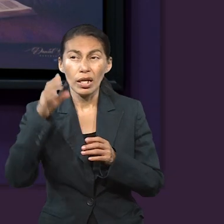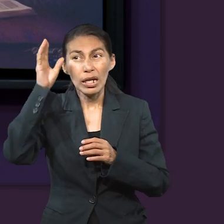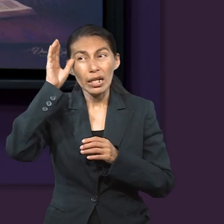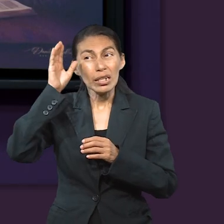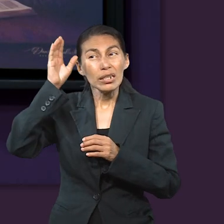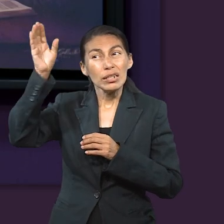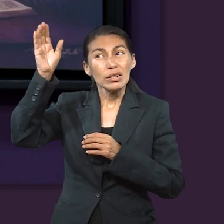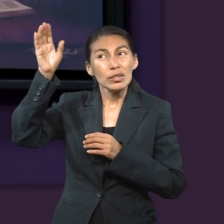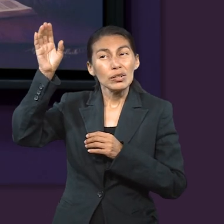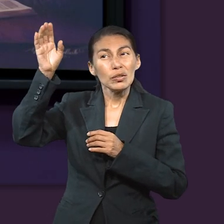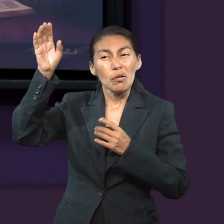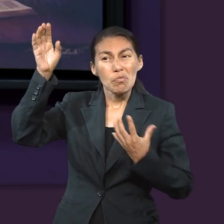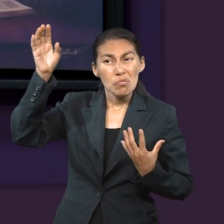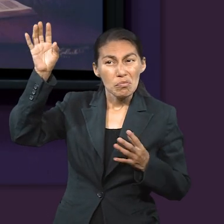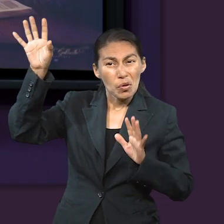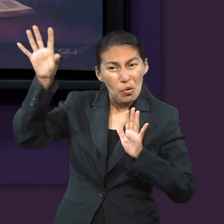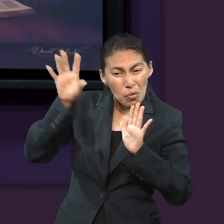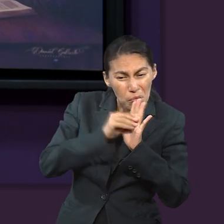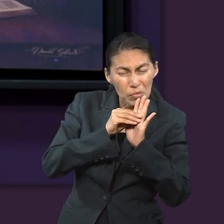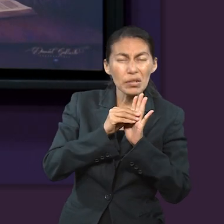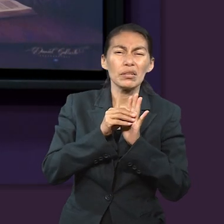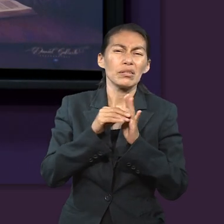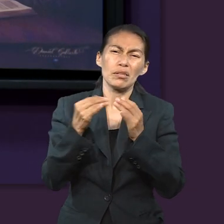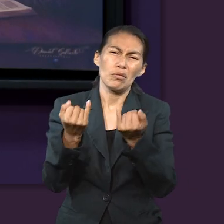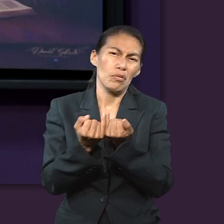como el de Cristo.